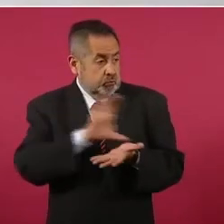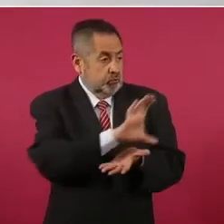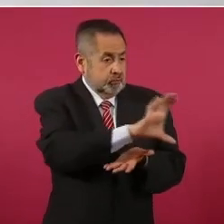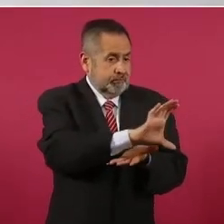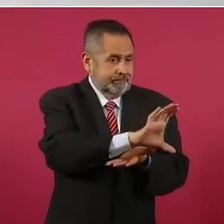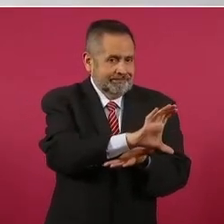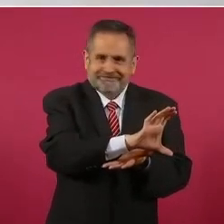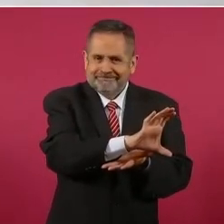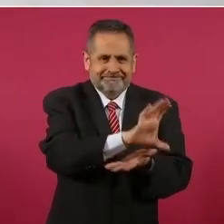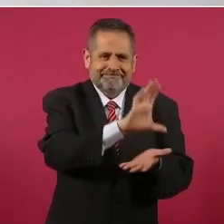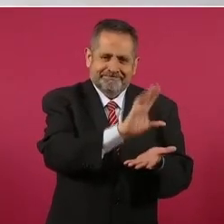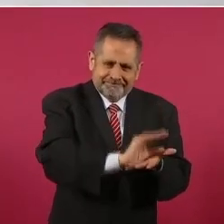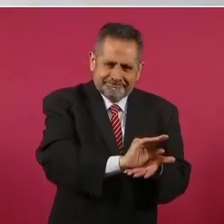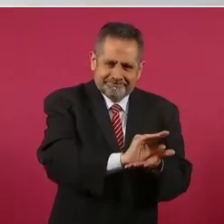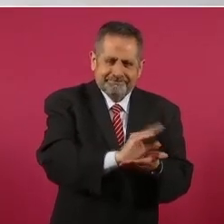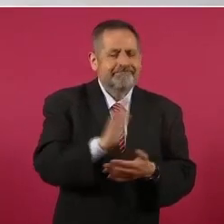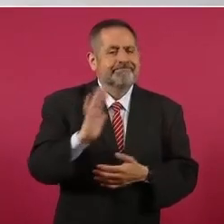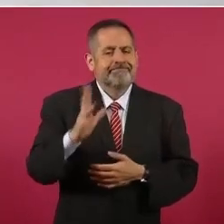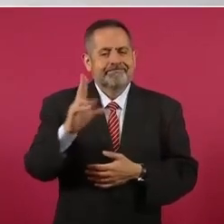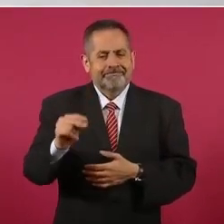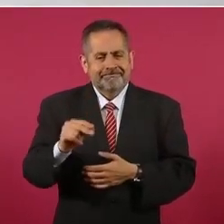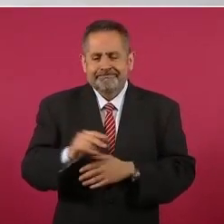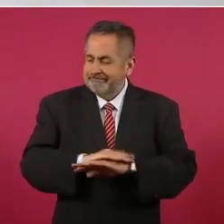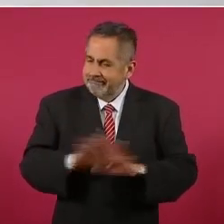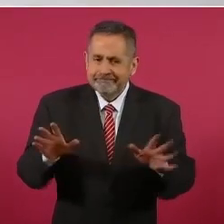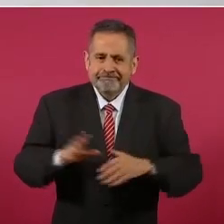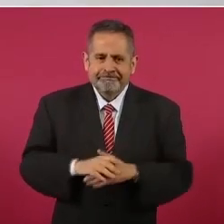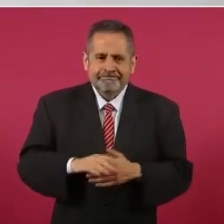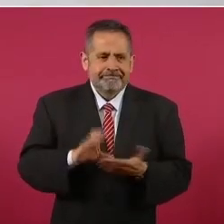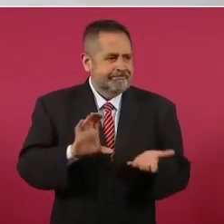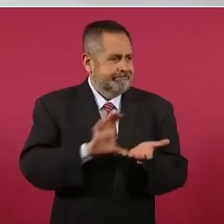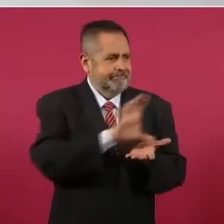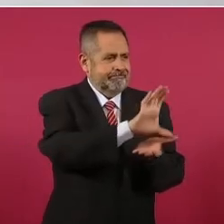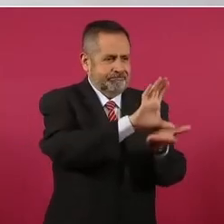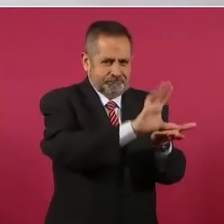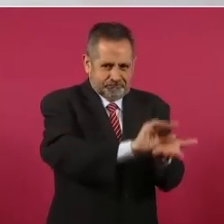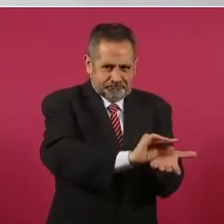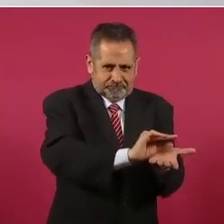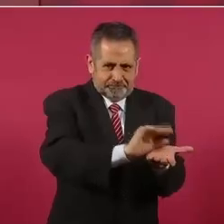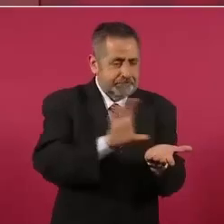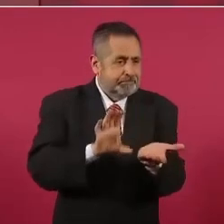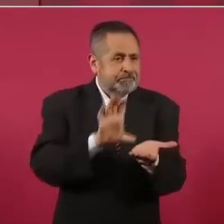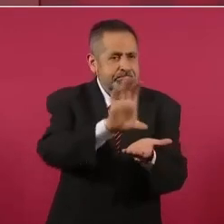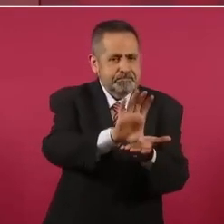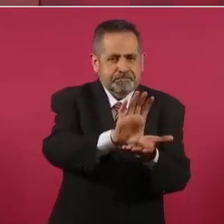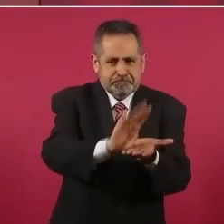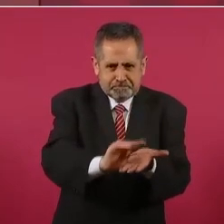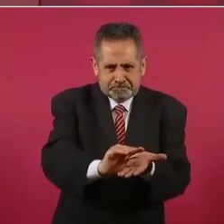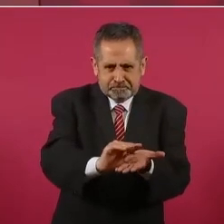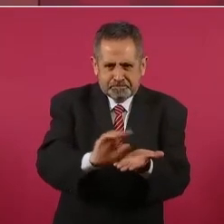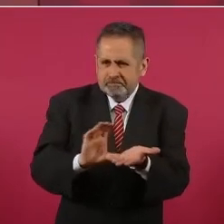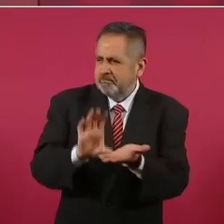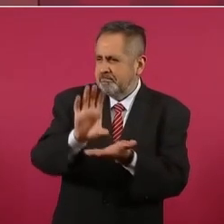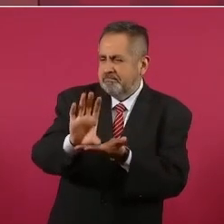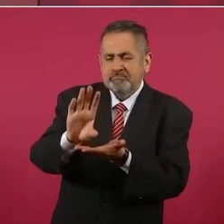porque se va a disminuir el dinero a los partidos,